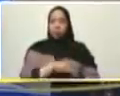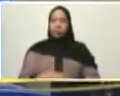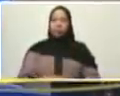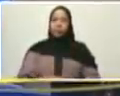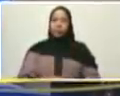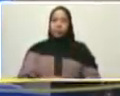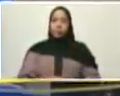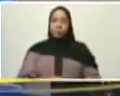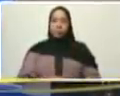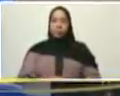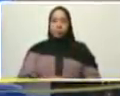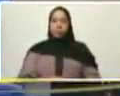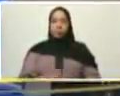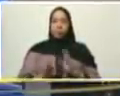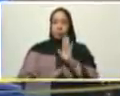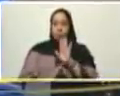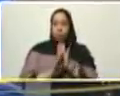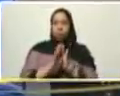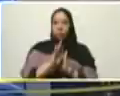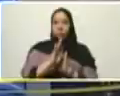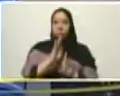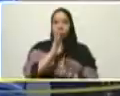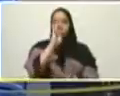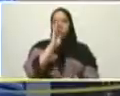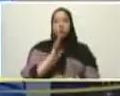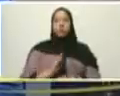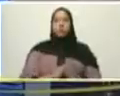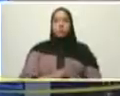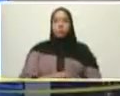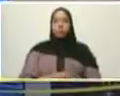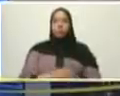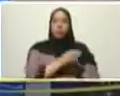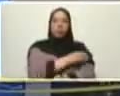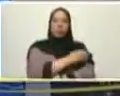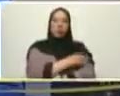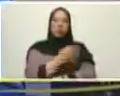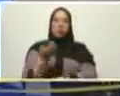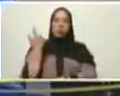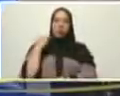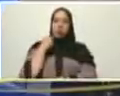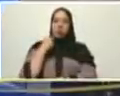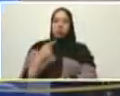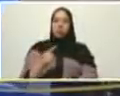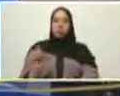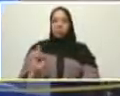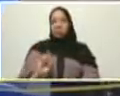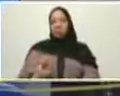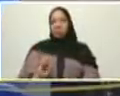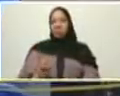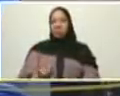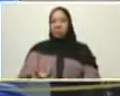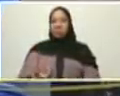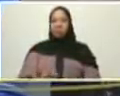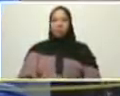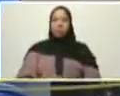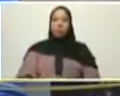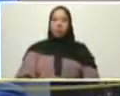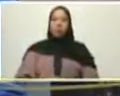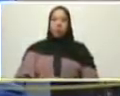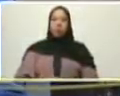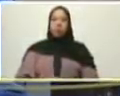anótenlo va a ser superior vamos a ver los mezquinos que dicen después si lo reconocen o no lo reconocen verdad